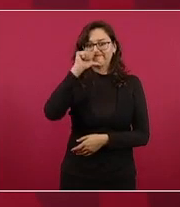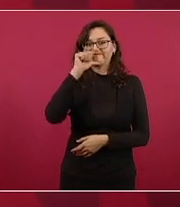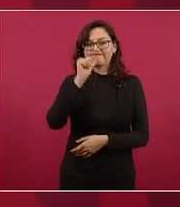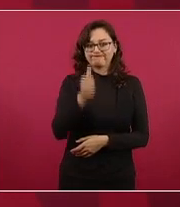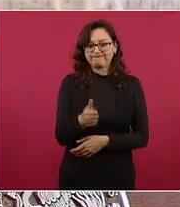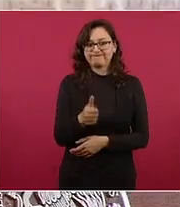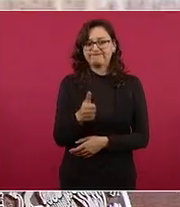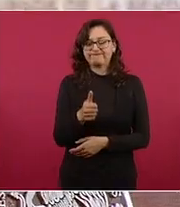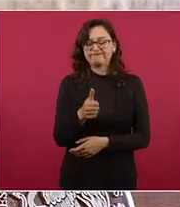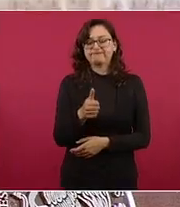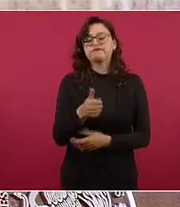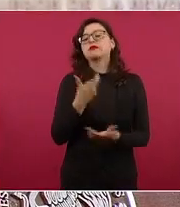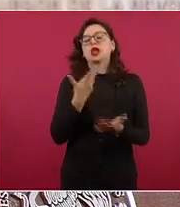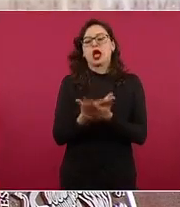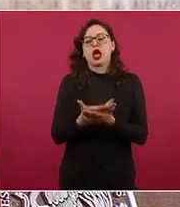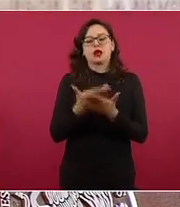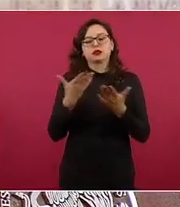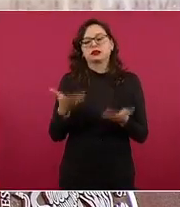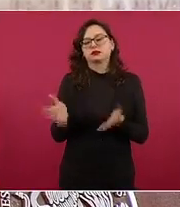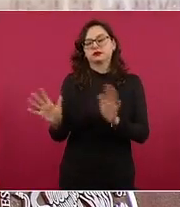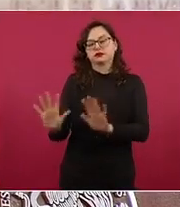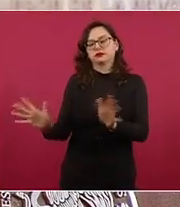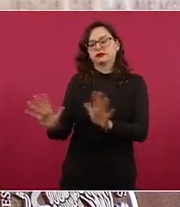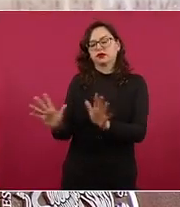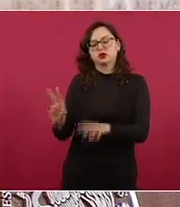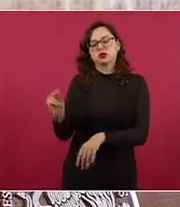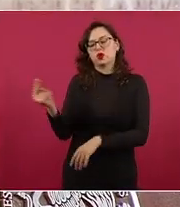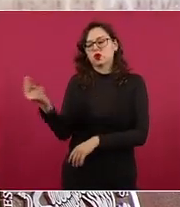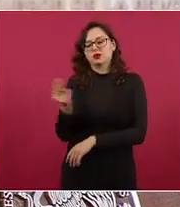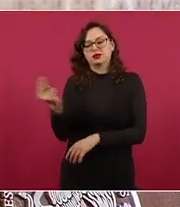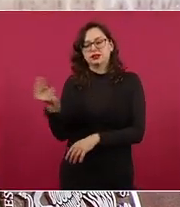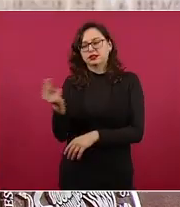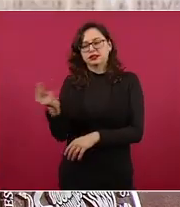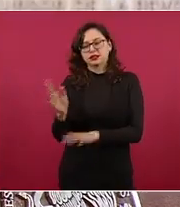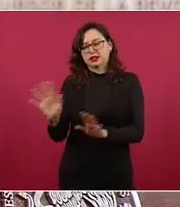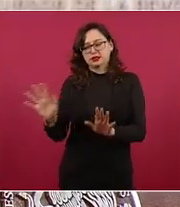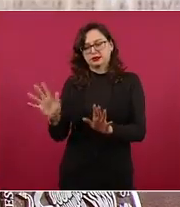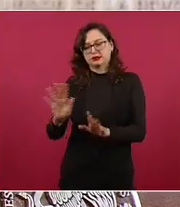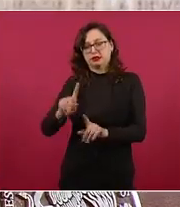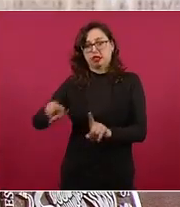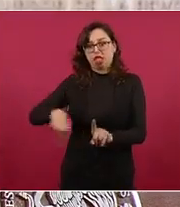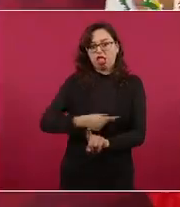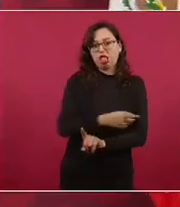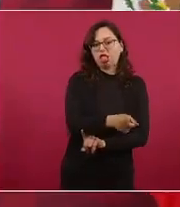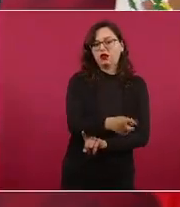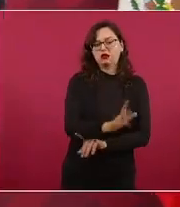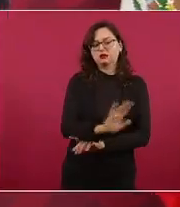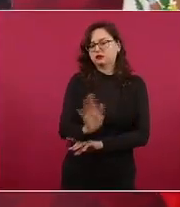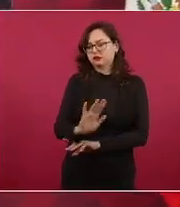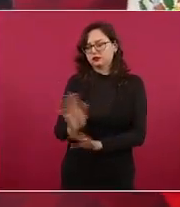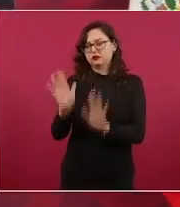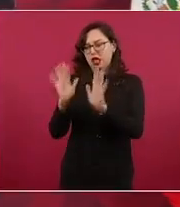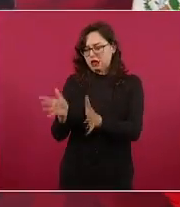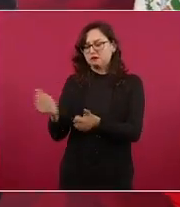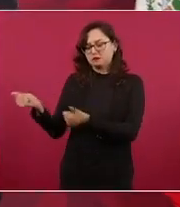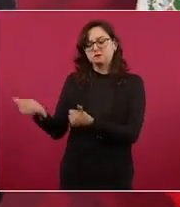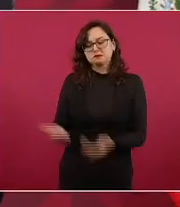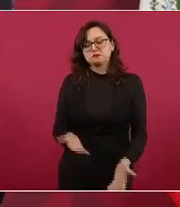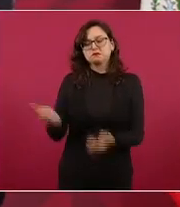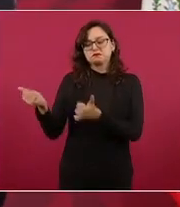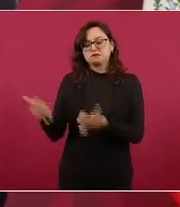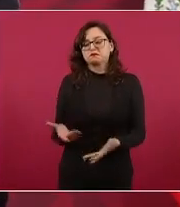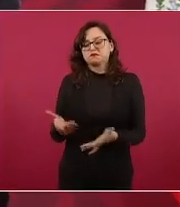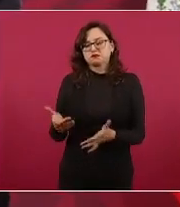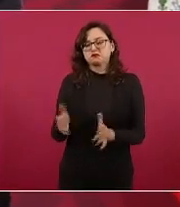entonces ahora cuidando lo sanitario se está permitiendo la introducción de ganado